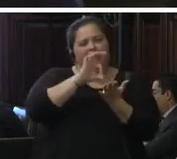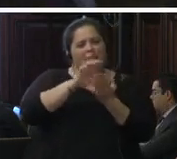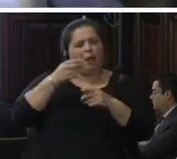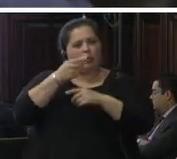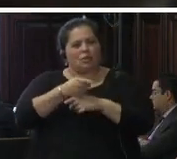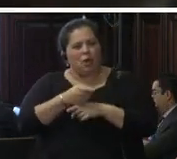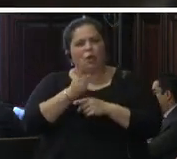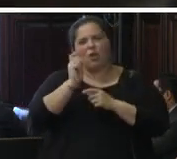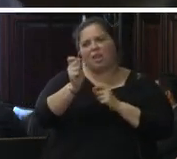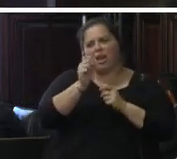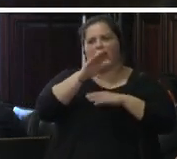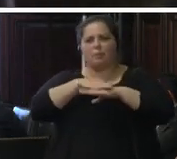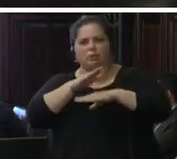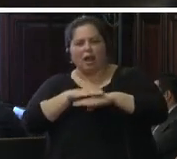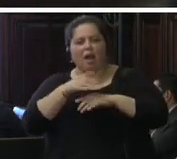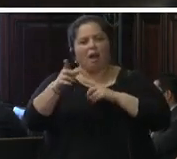responsable tenemos que